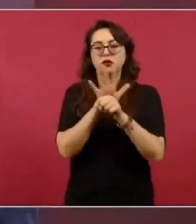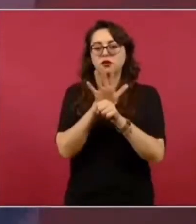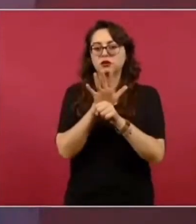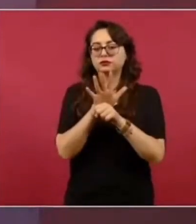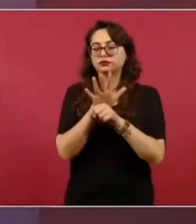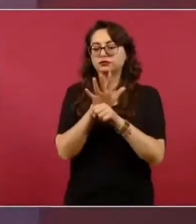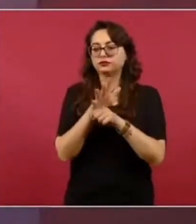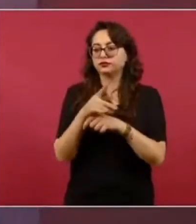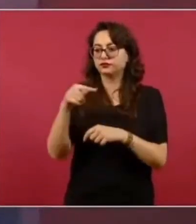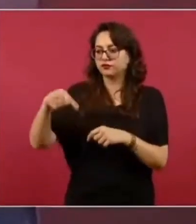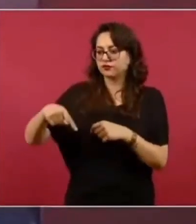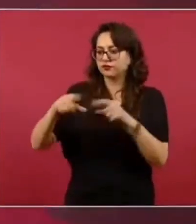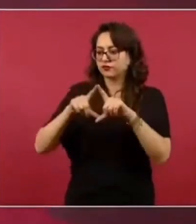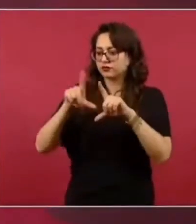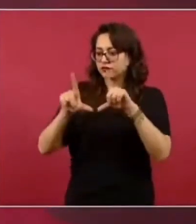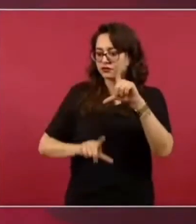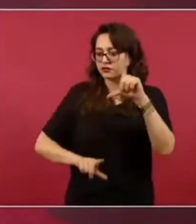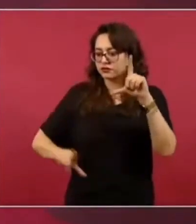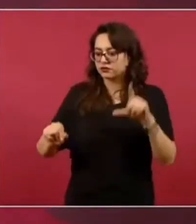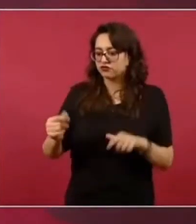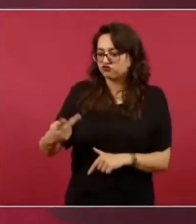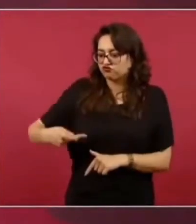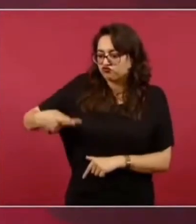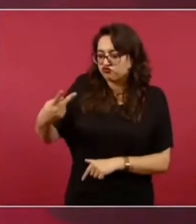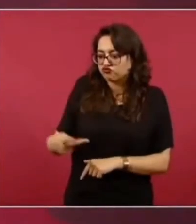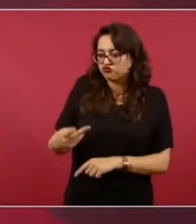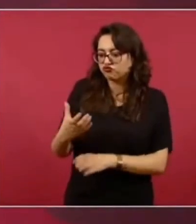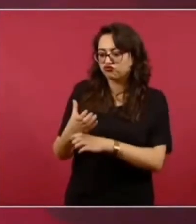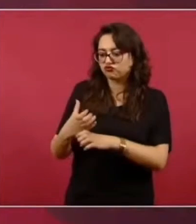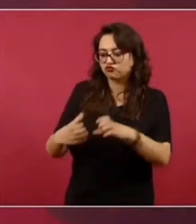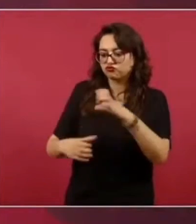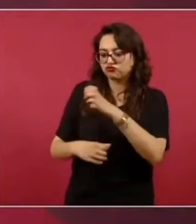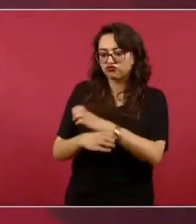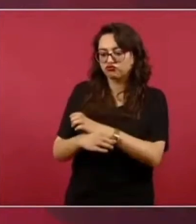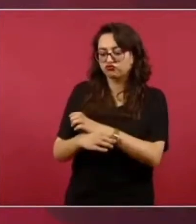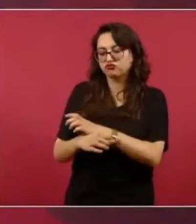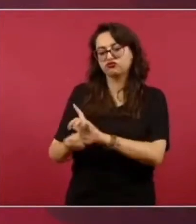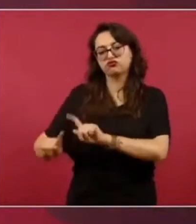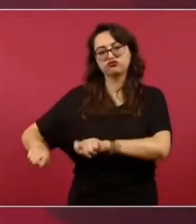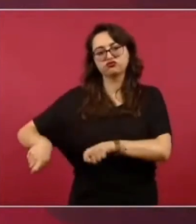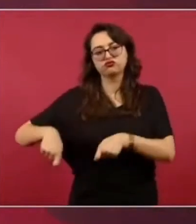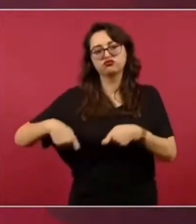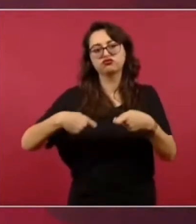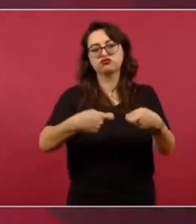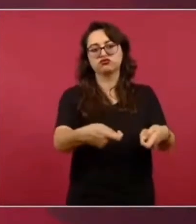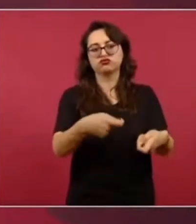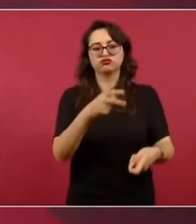trasladar bienes públicos a particulares.